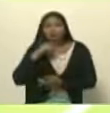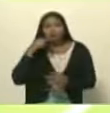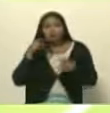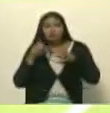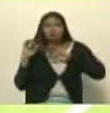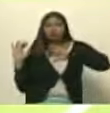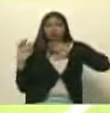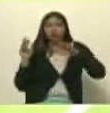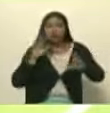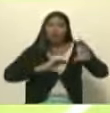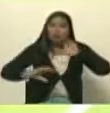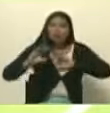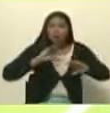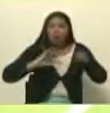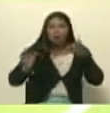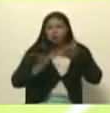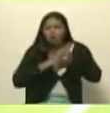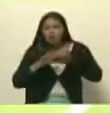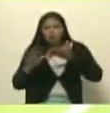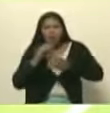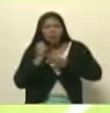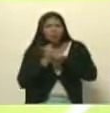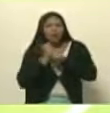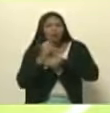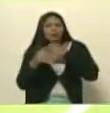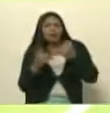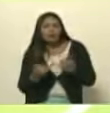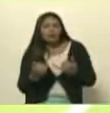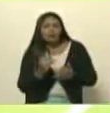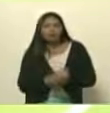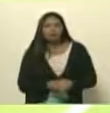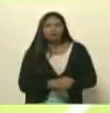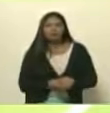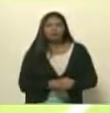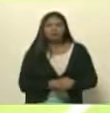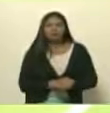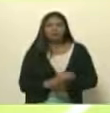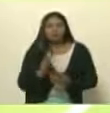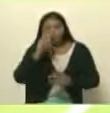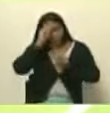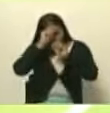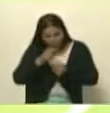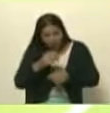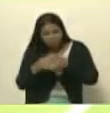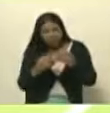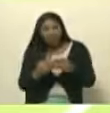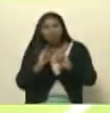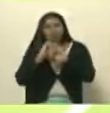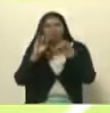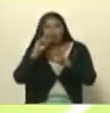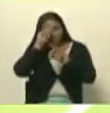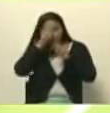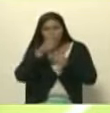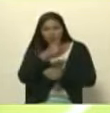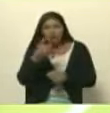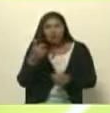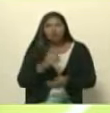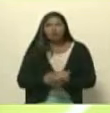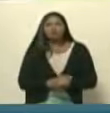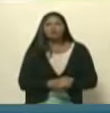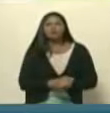ejército de comunicadores y comunicadoras haciendo un trabajo extraordinario. Mi admiración y mi reconocimiento.